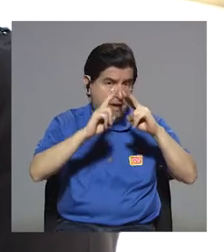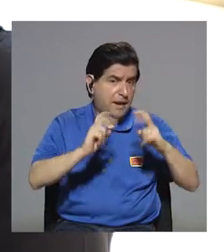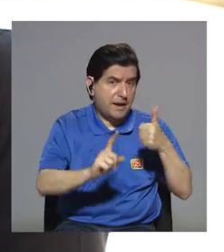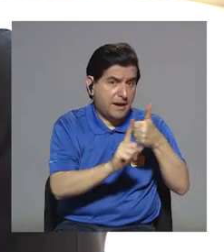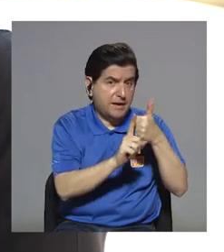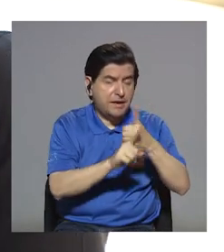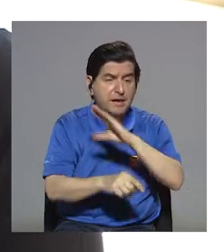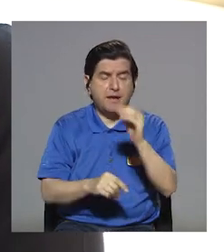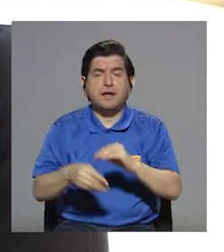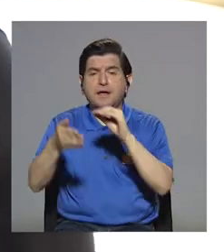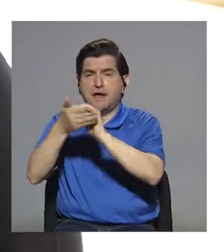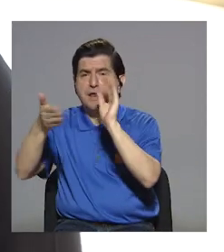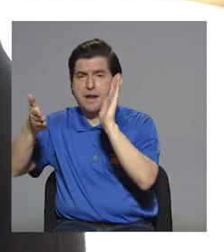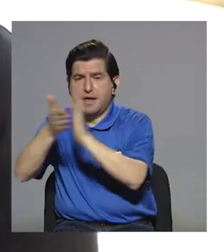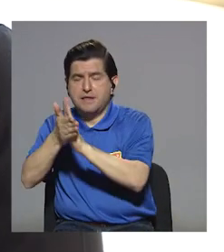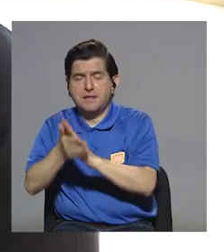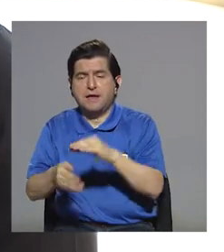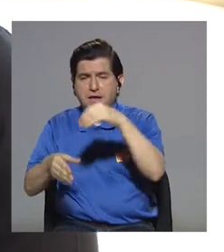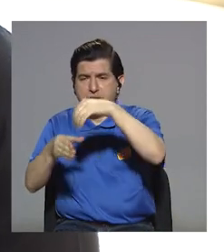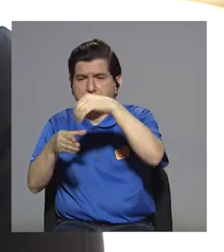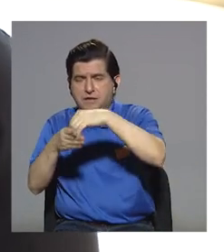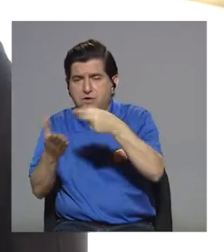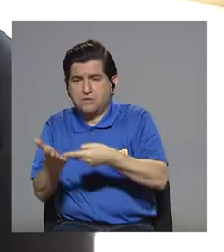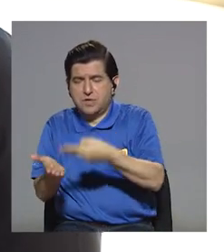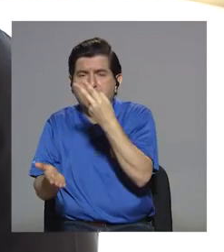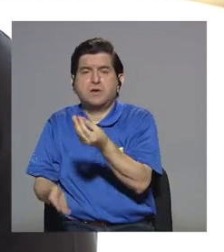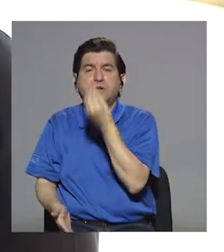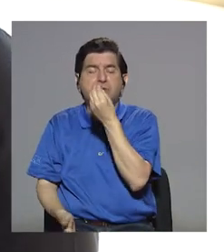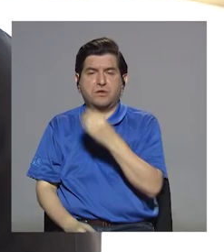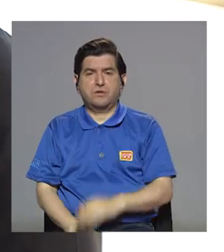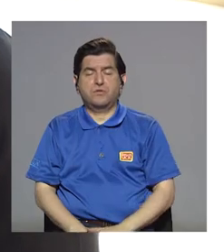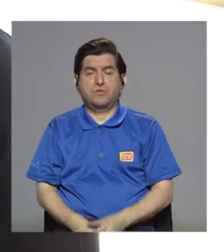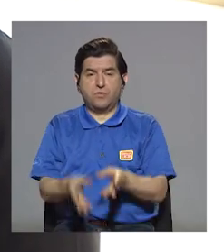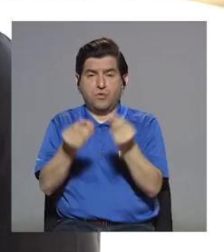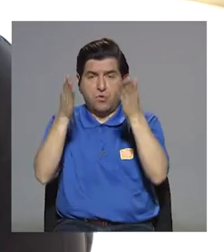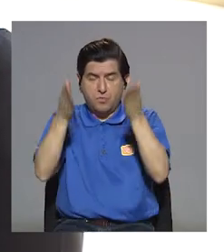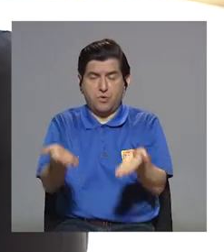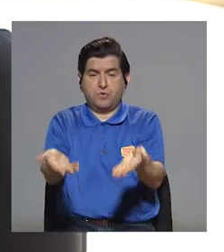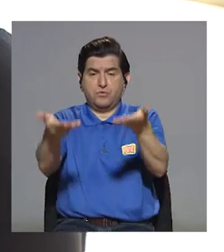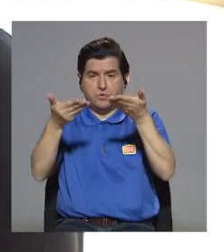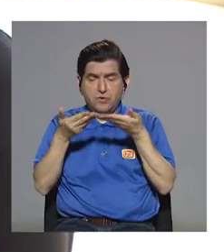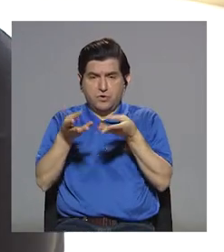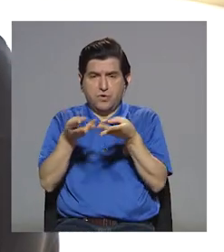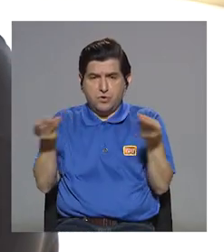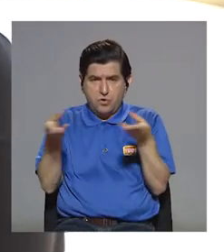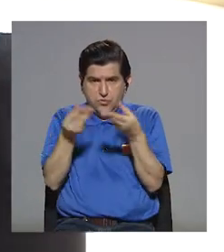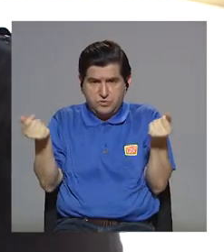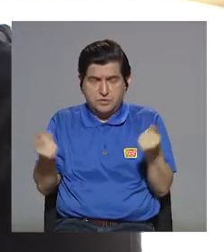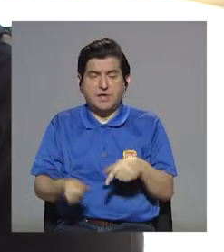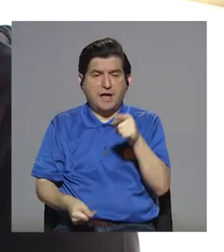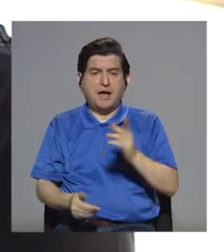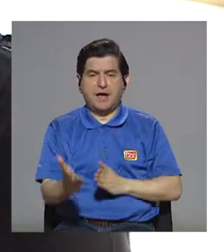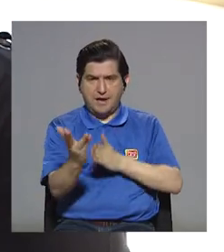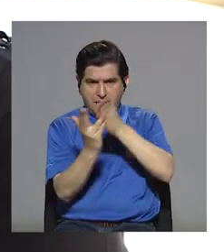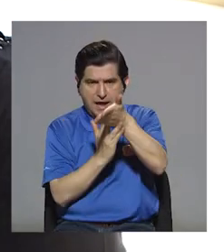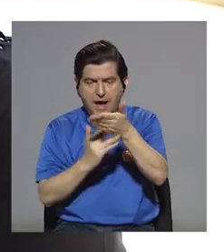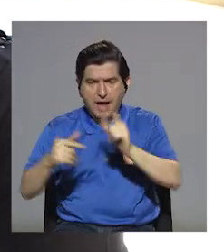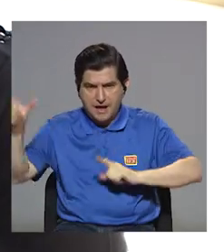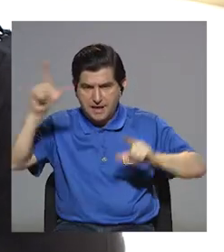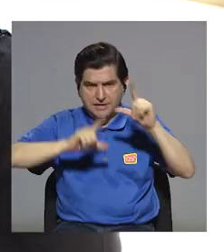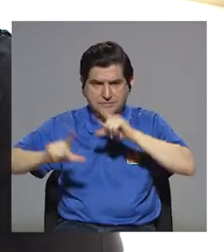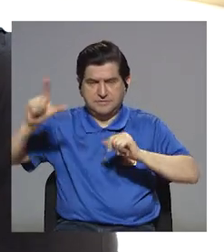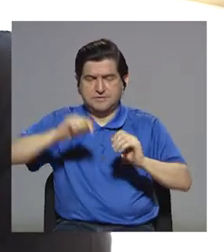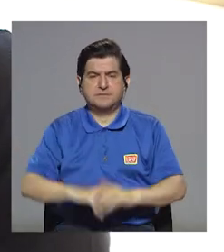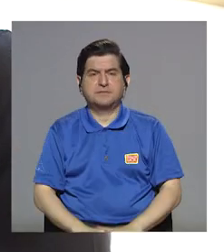en análisis, ¿verdad? Y la parte de etiquetado nutricional. Entonces, una vez que el producto llega y nos entrega el producto, bueno, esto ingresa al laboratorio,